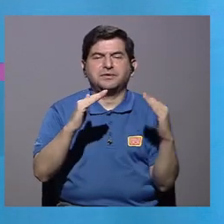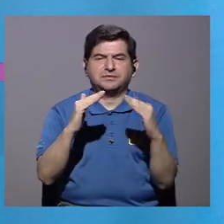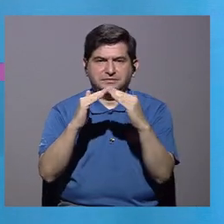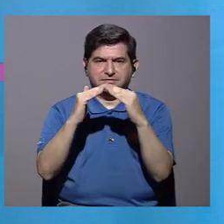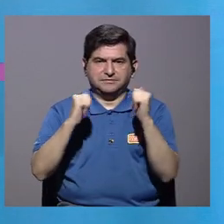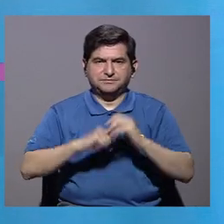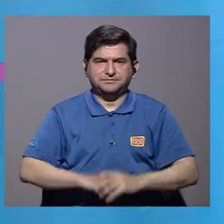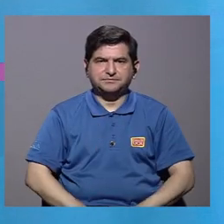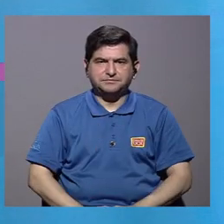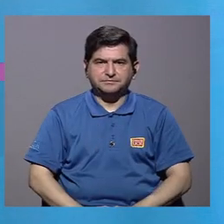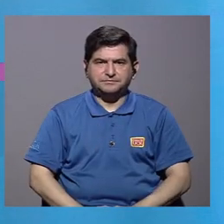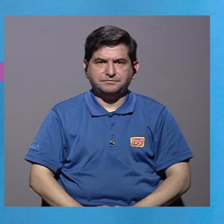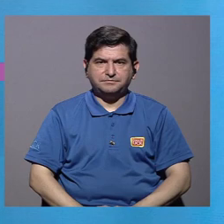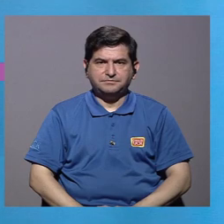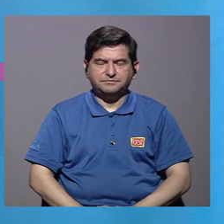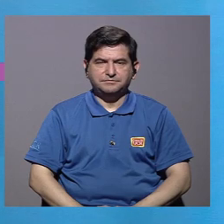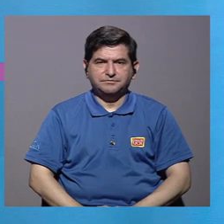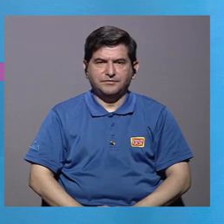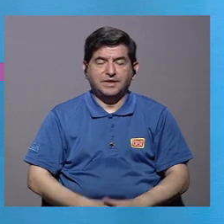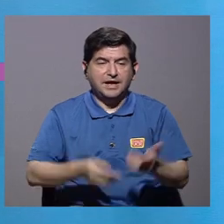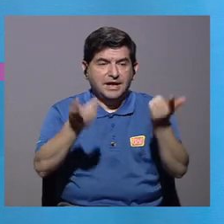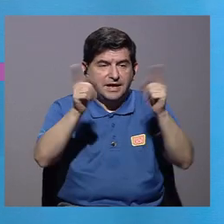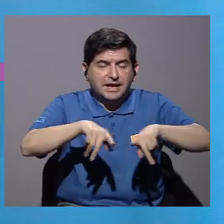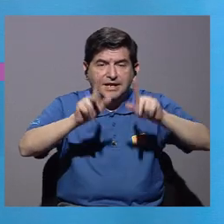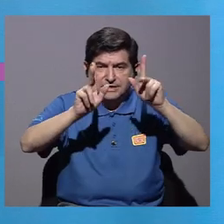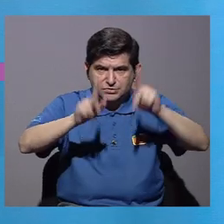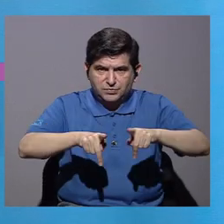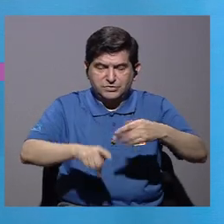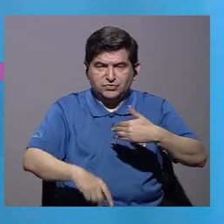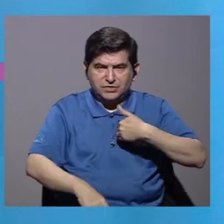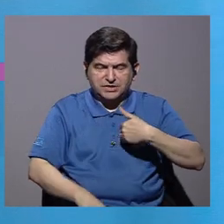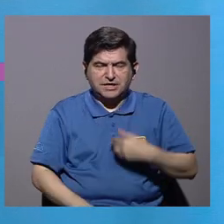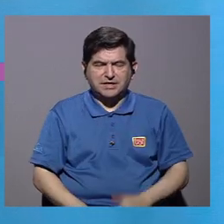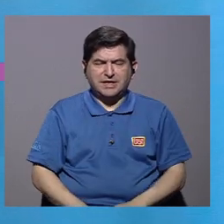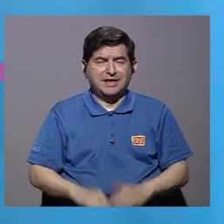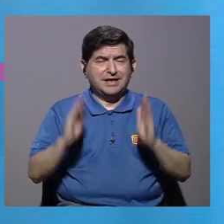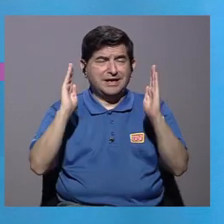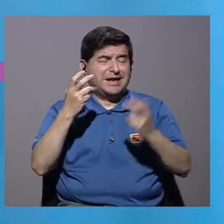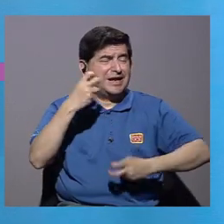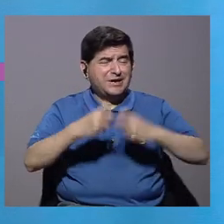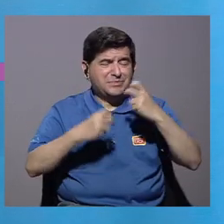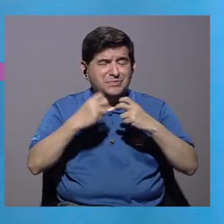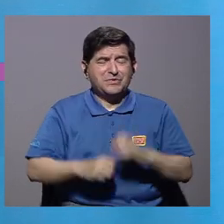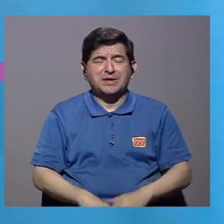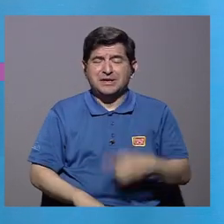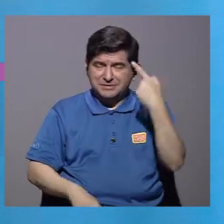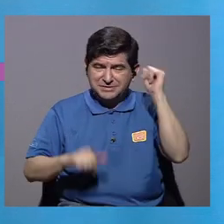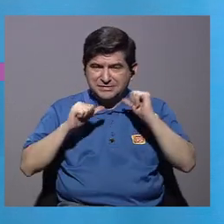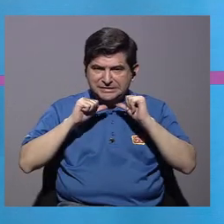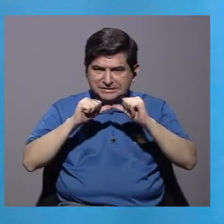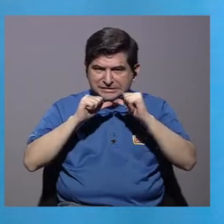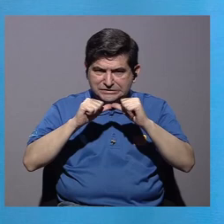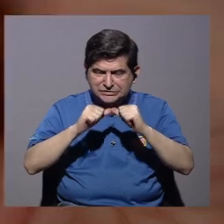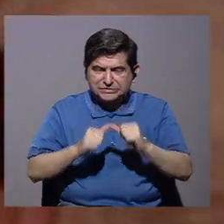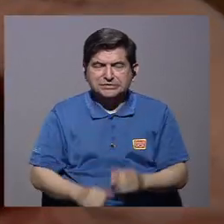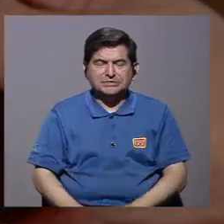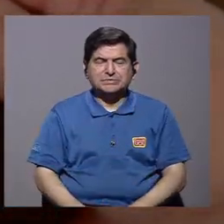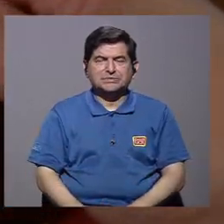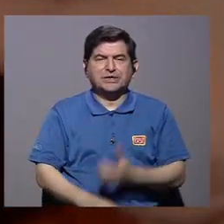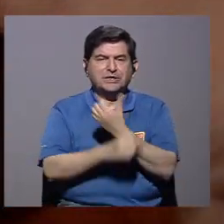formas de ingresos para los hogares. En el caso de las personas que tienen grandes dificultades para vivir,